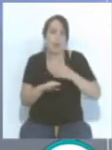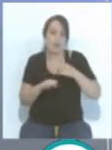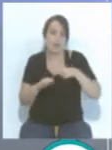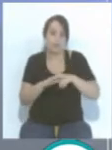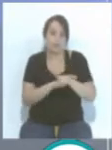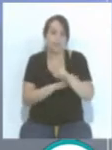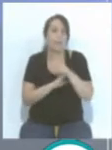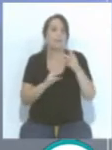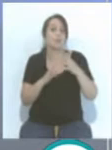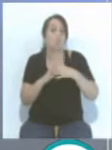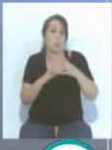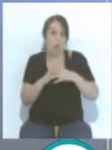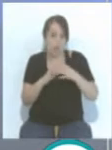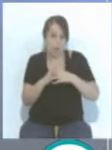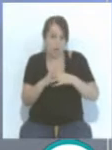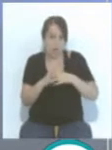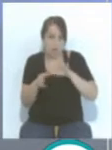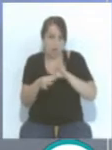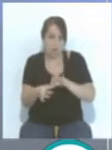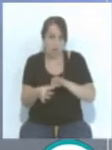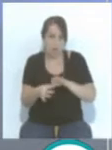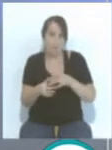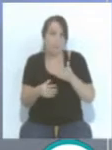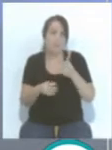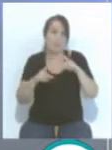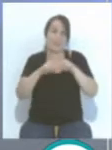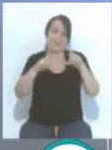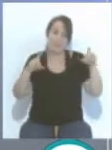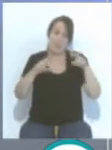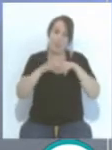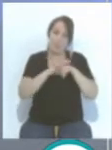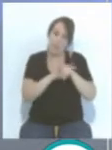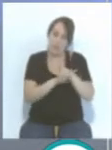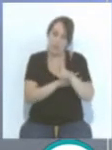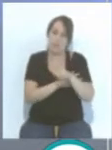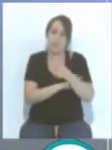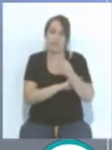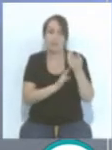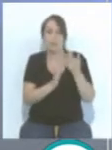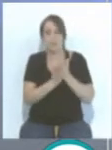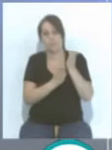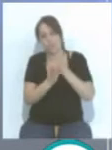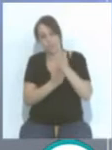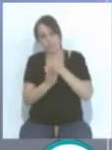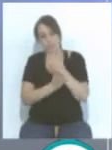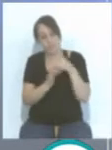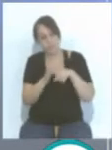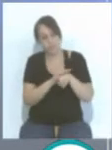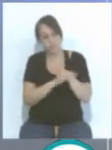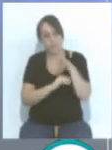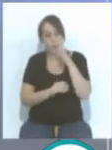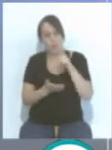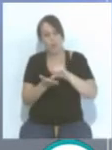estructuralmente, para crecer como entidad, para crecer también en otros aspectos porque la ciudad deportiva